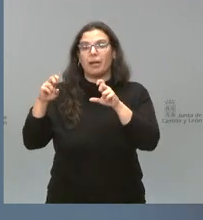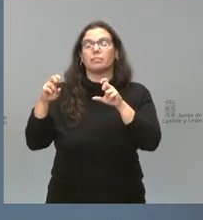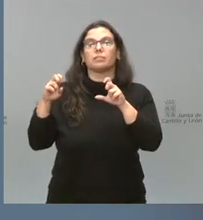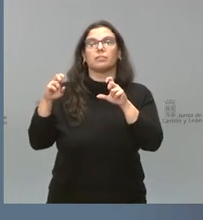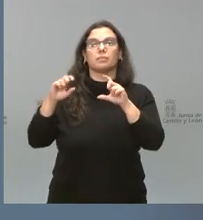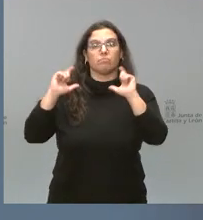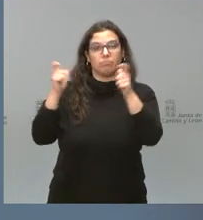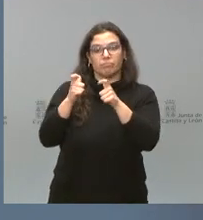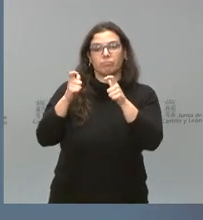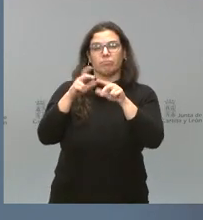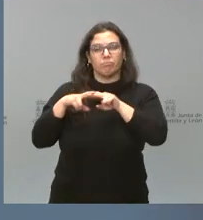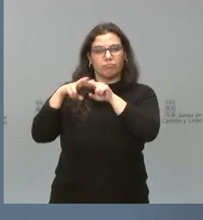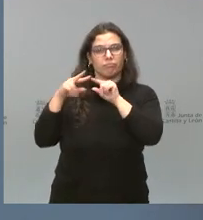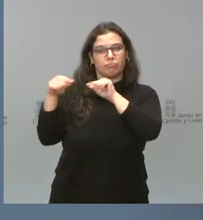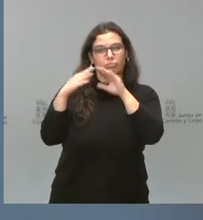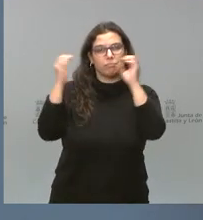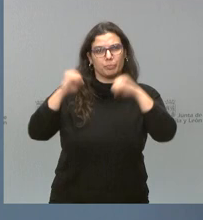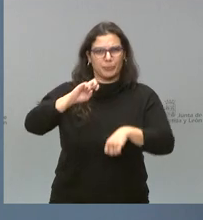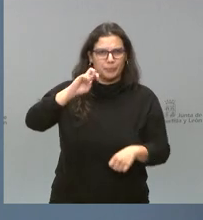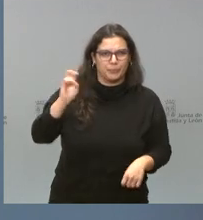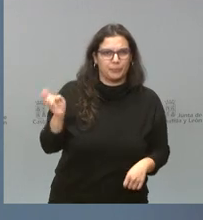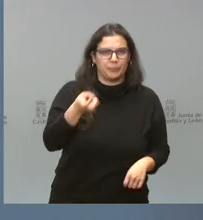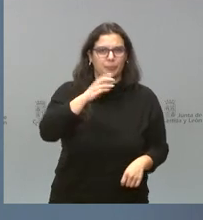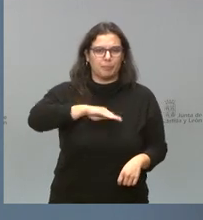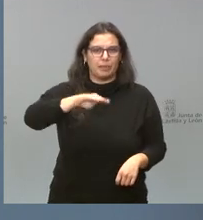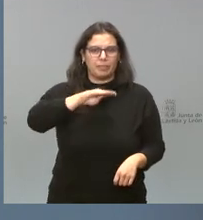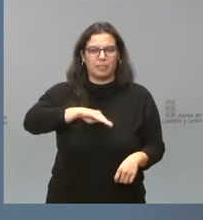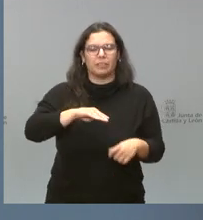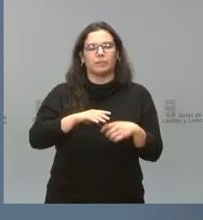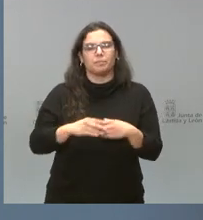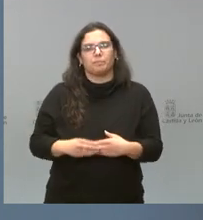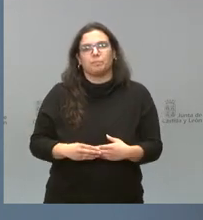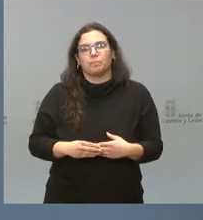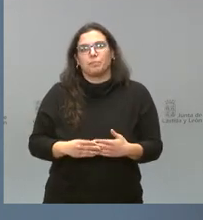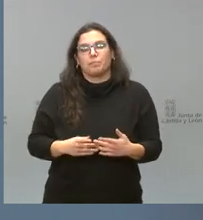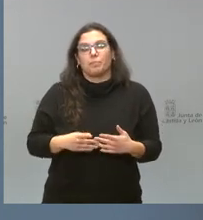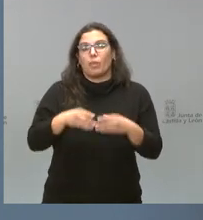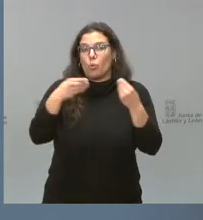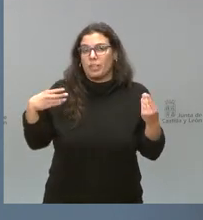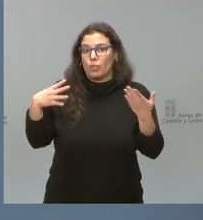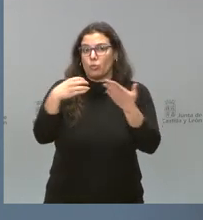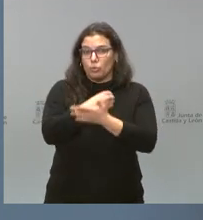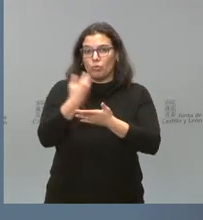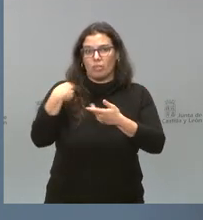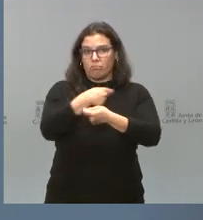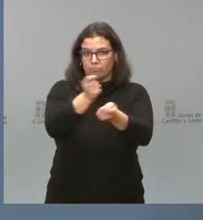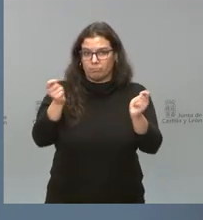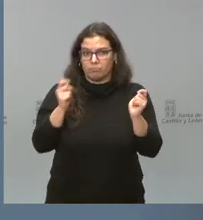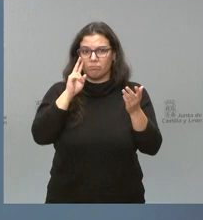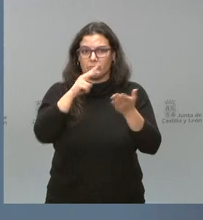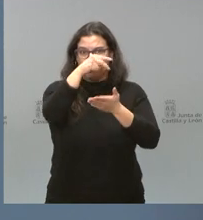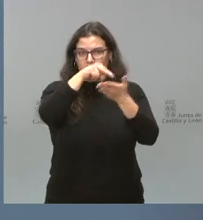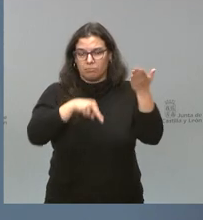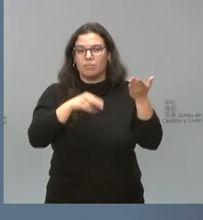análisis y de aprobación en el Consejo de Gobierno. Tienen ustedes toda la documentación a su disposición. Paso a